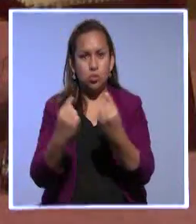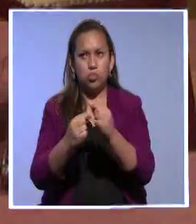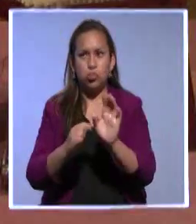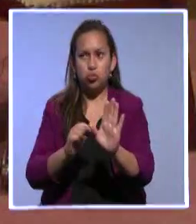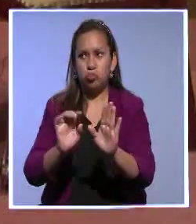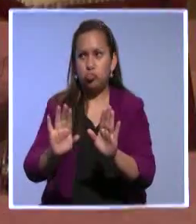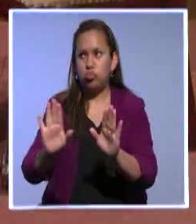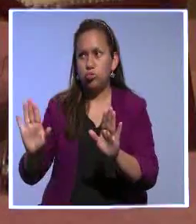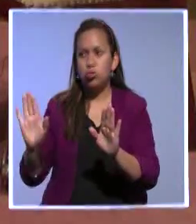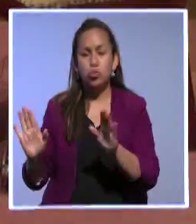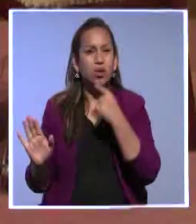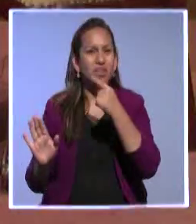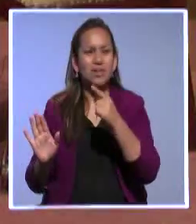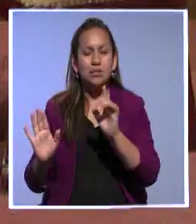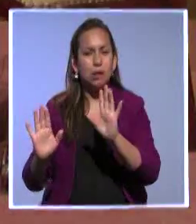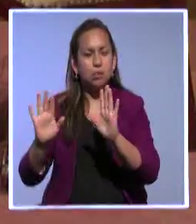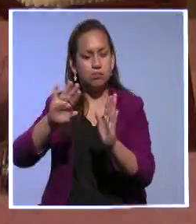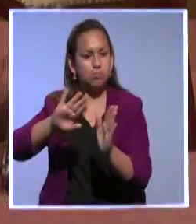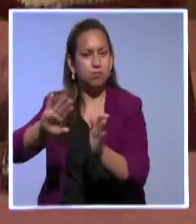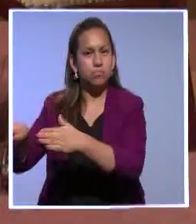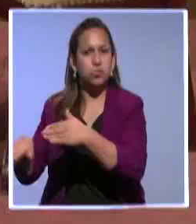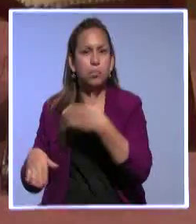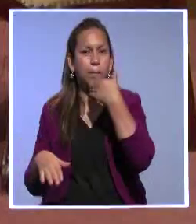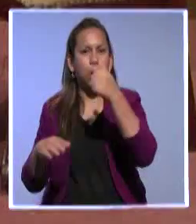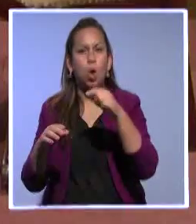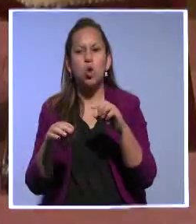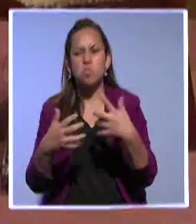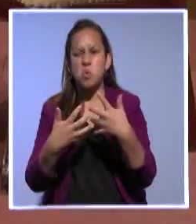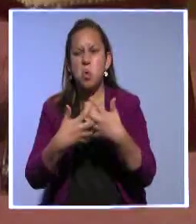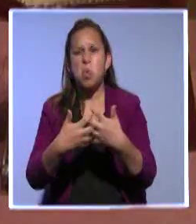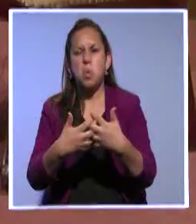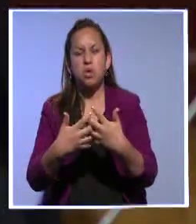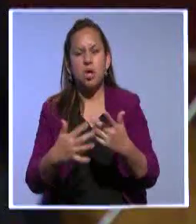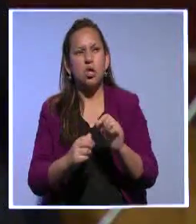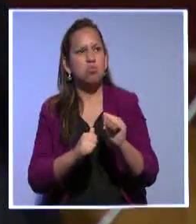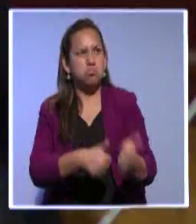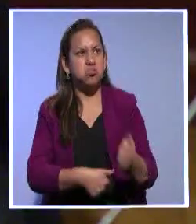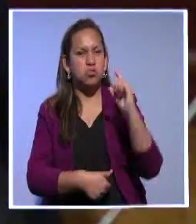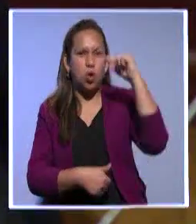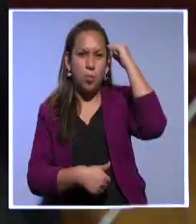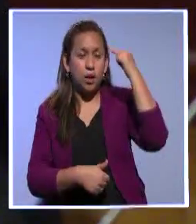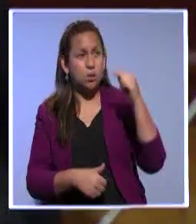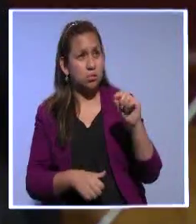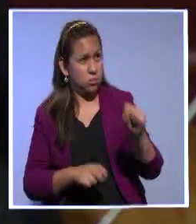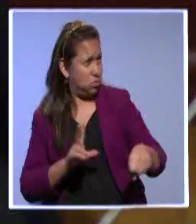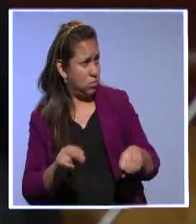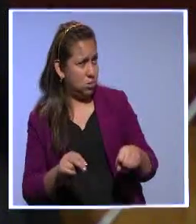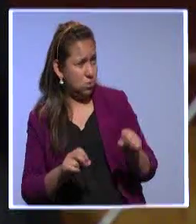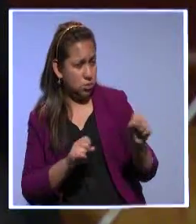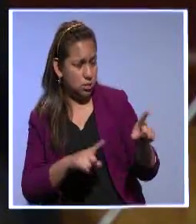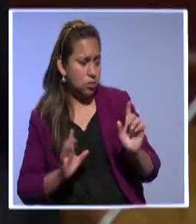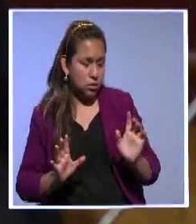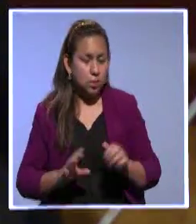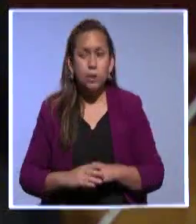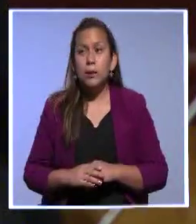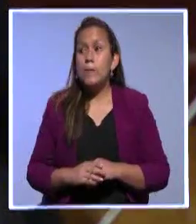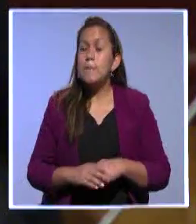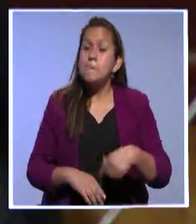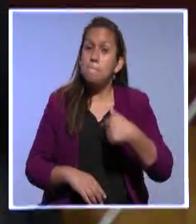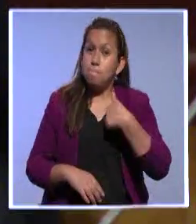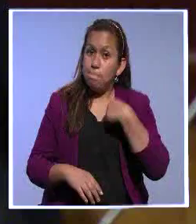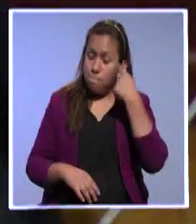de etapa preelectoral, si se quiere. Bueno, yo vengo sosteniendo hace mucho tiempo de que en el país no